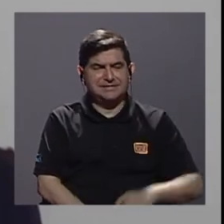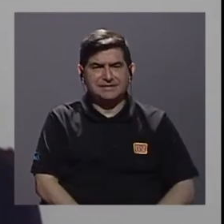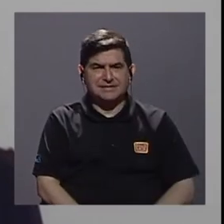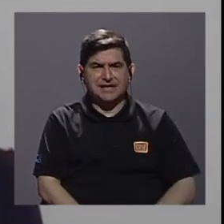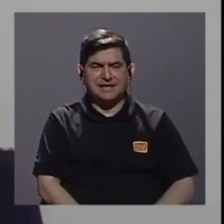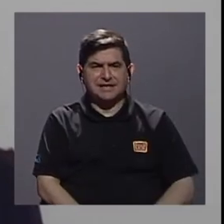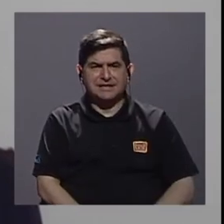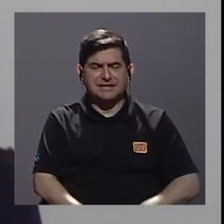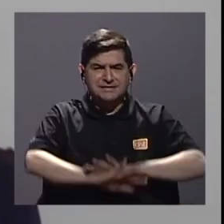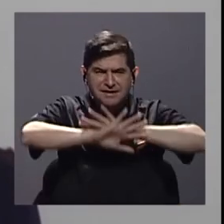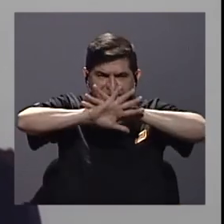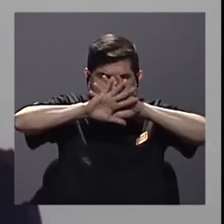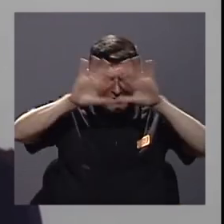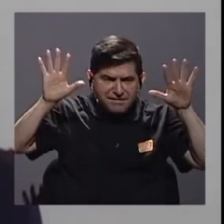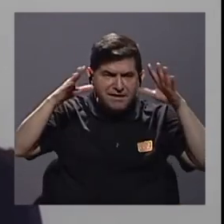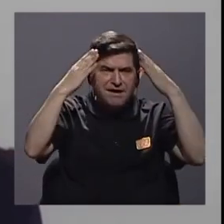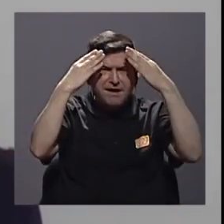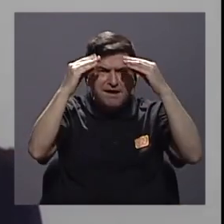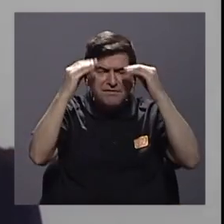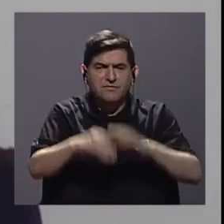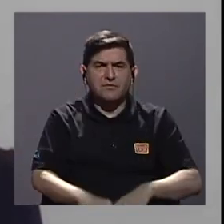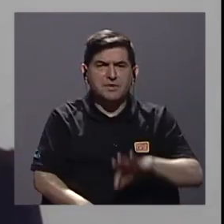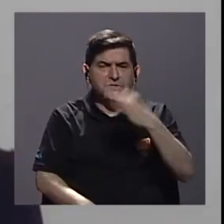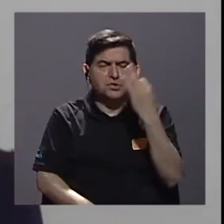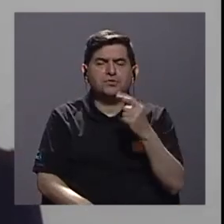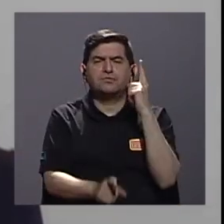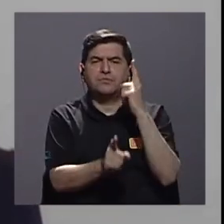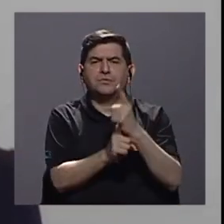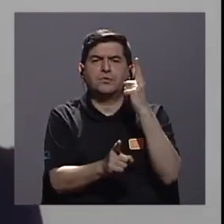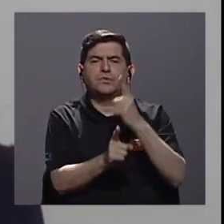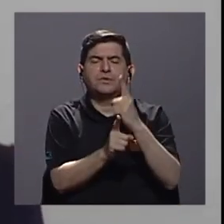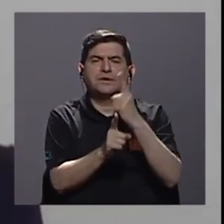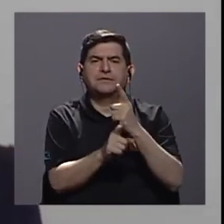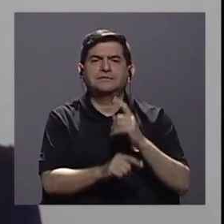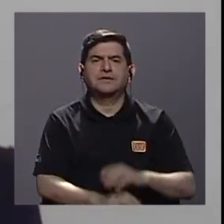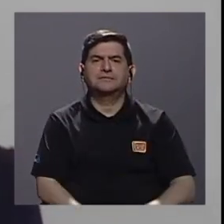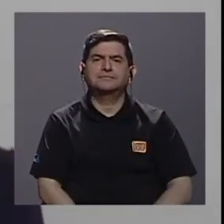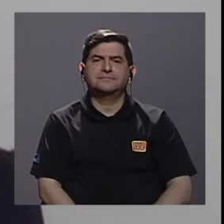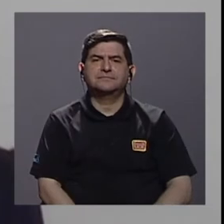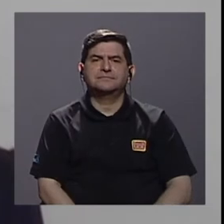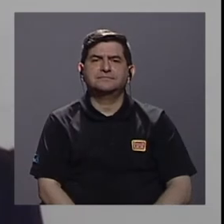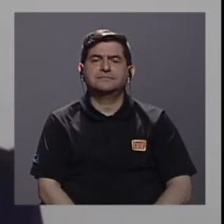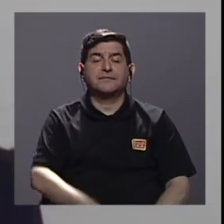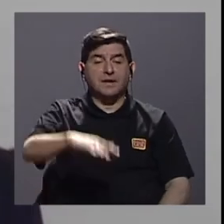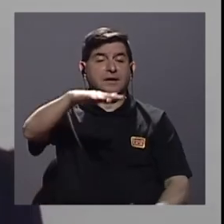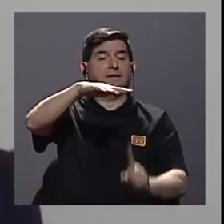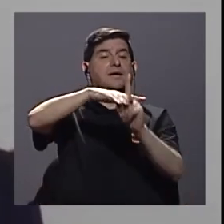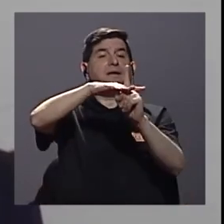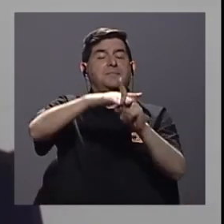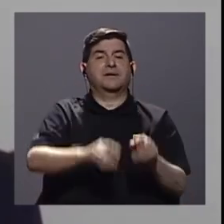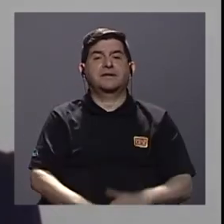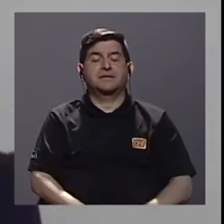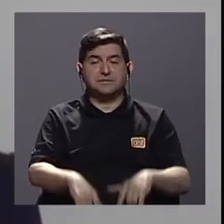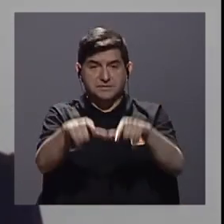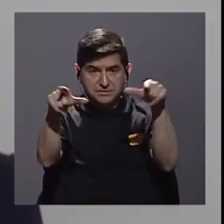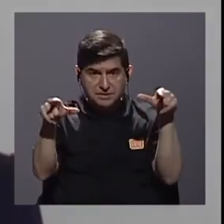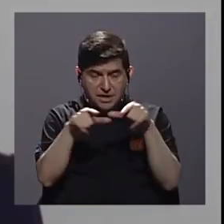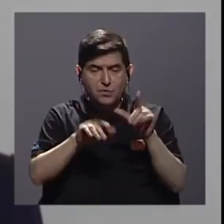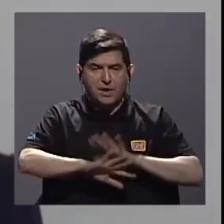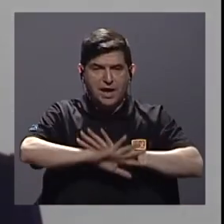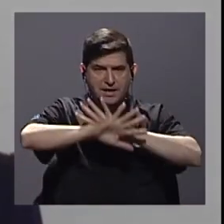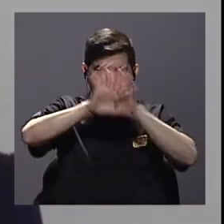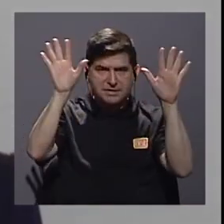poder transparentar y dar información de forma más oportuna, ¿verdad? Entonces surge lo que es el sitio, ¿verdad?, de